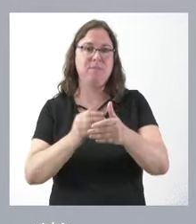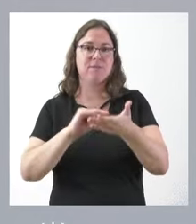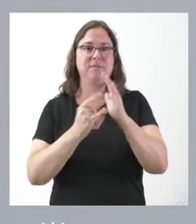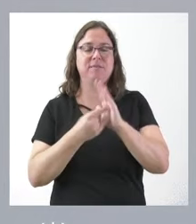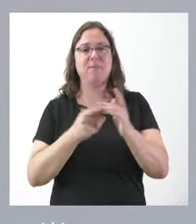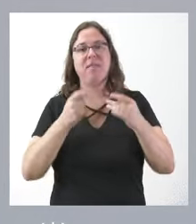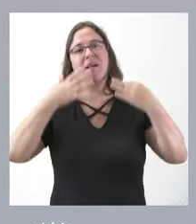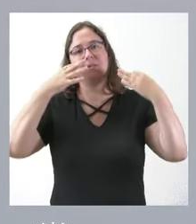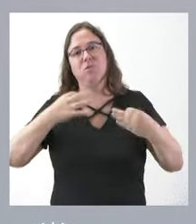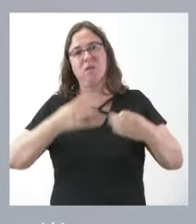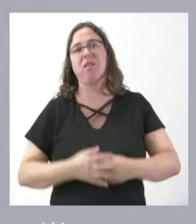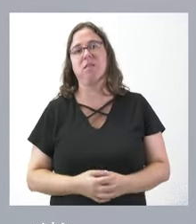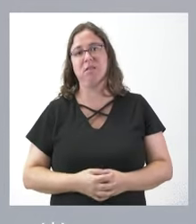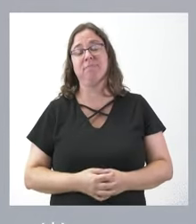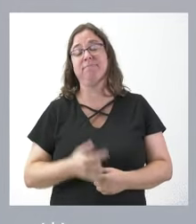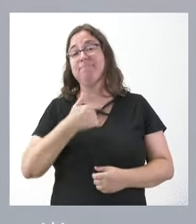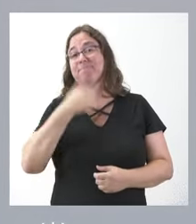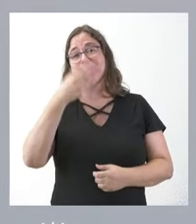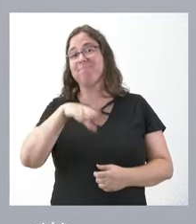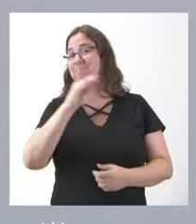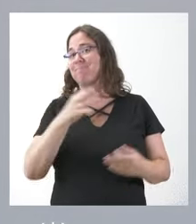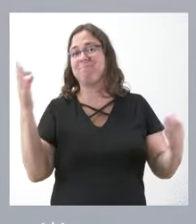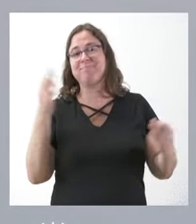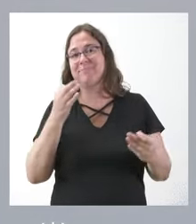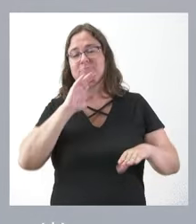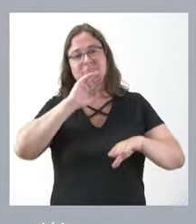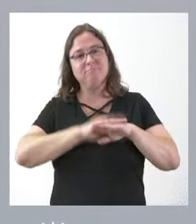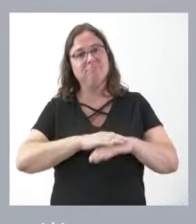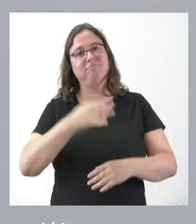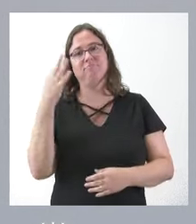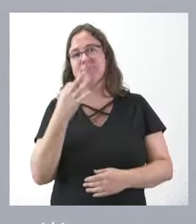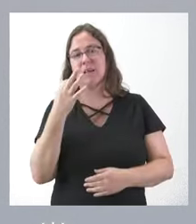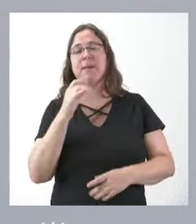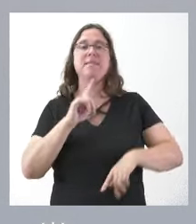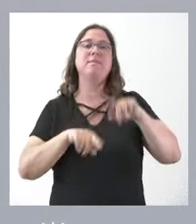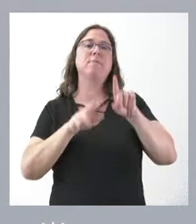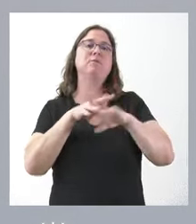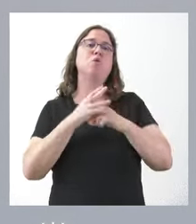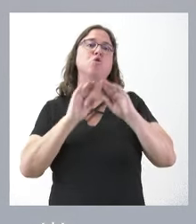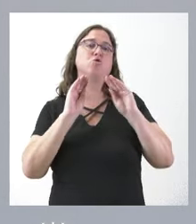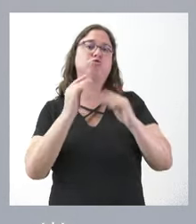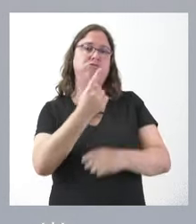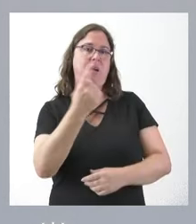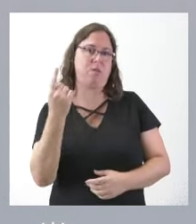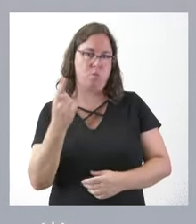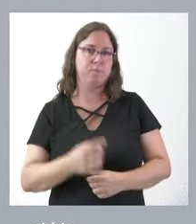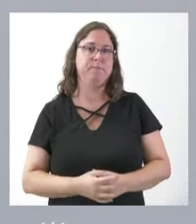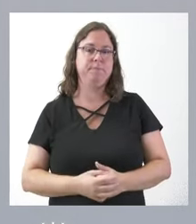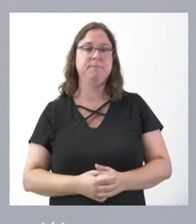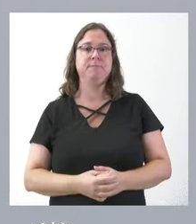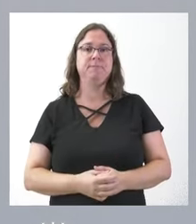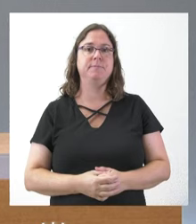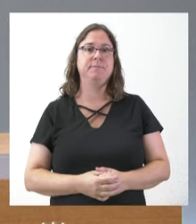garantice la seguridad, que entendemos que se debe garantizar y se debe reforzar en función de las circunstancias y características de cada uno de los momentos.